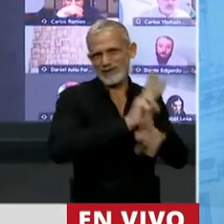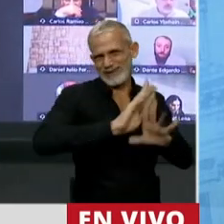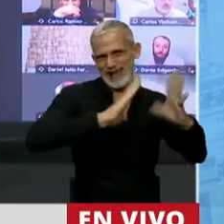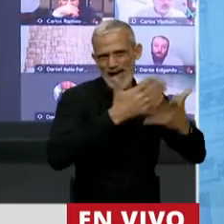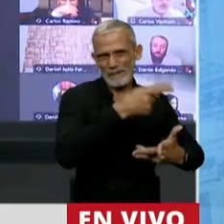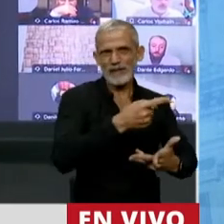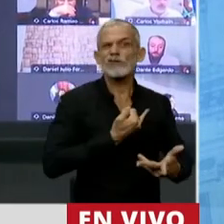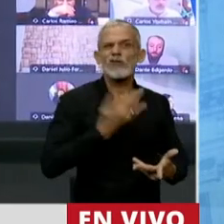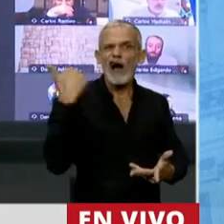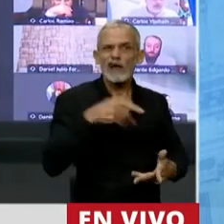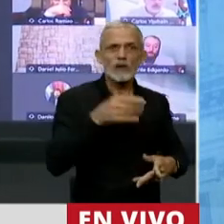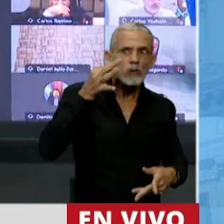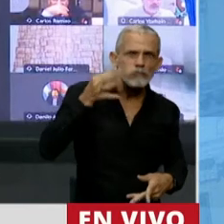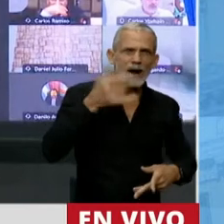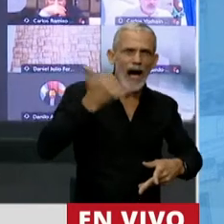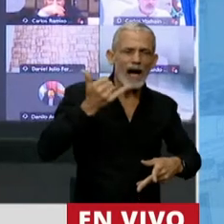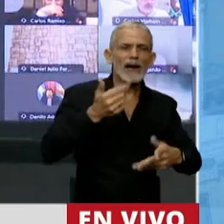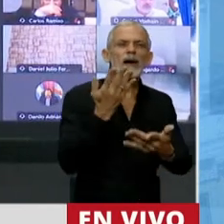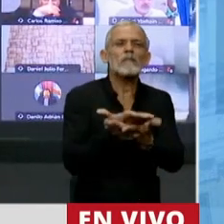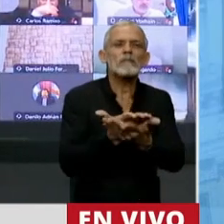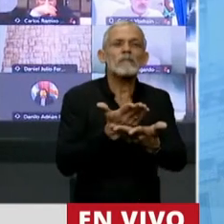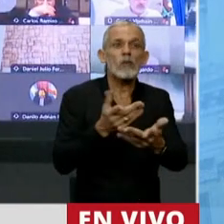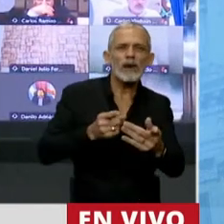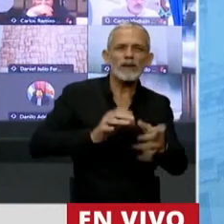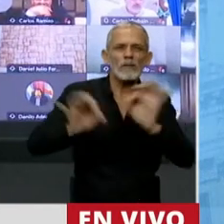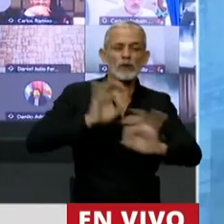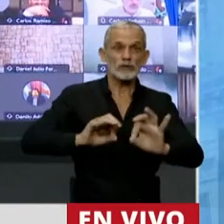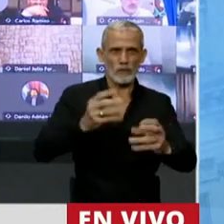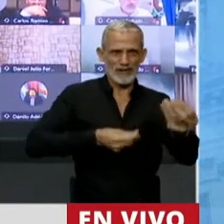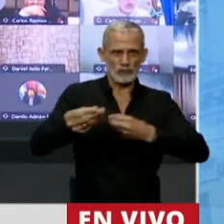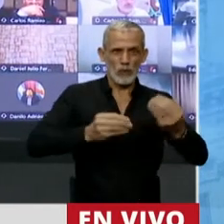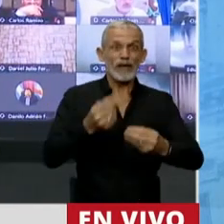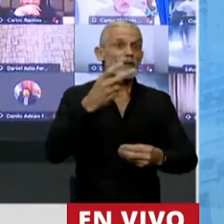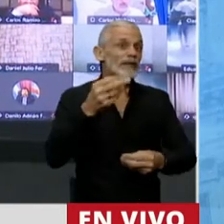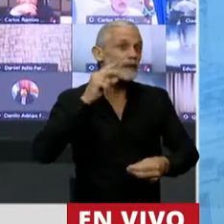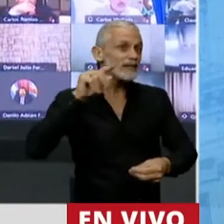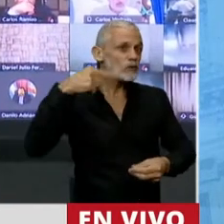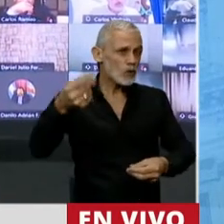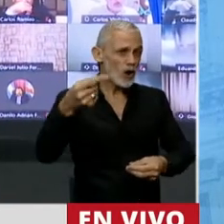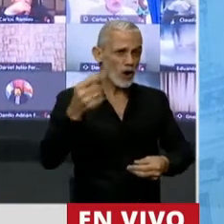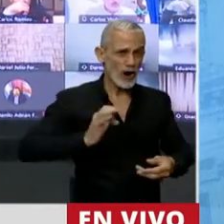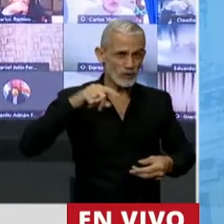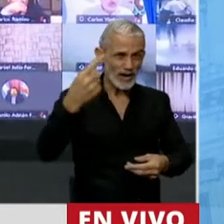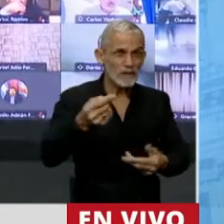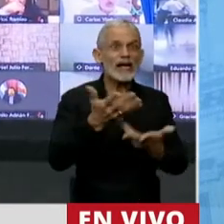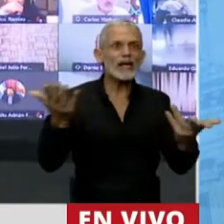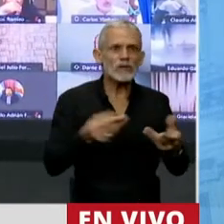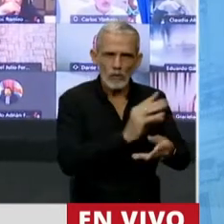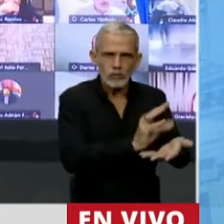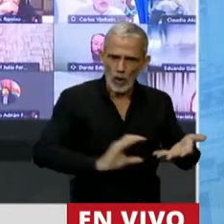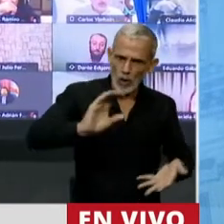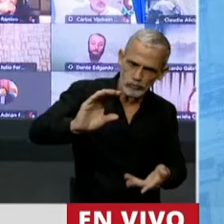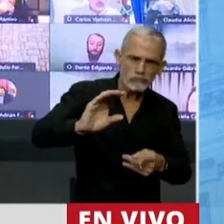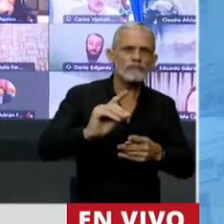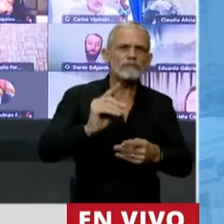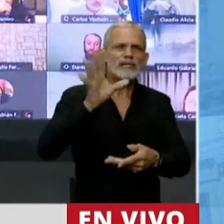yo no sé dónde estaba cuando se propuso el proyecto de presupuesto para el 2021, en donde puso partidas por